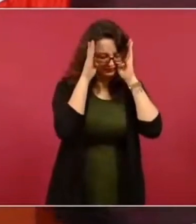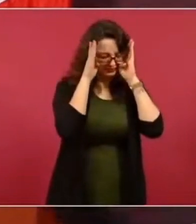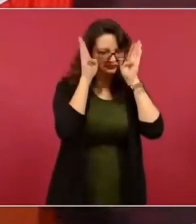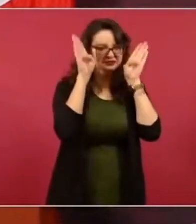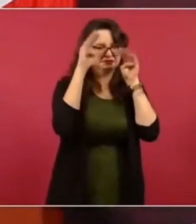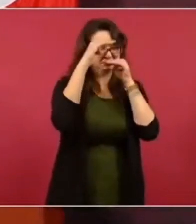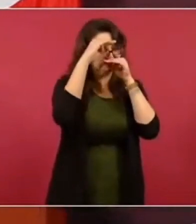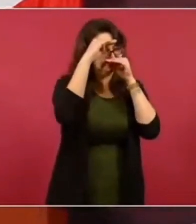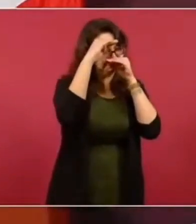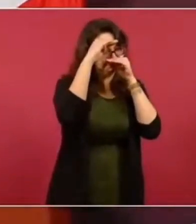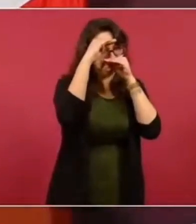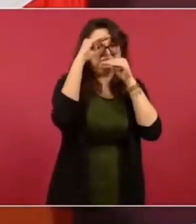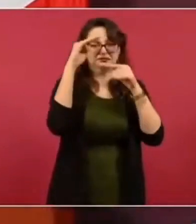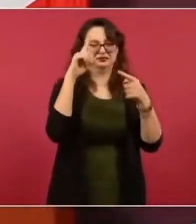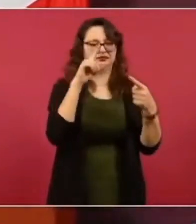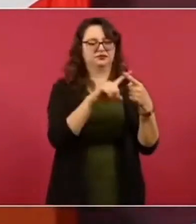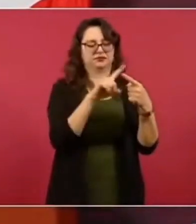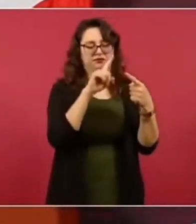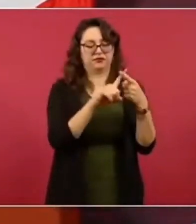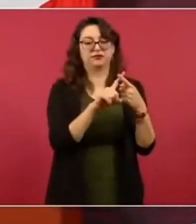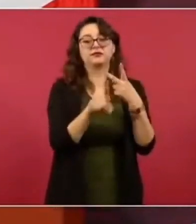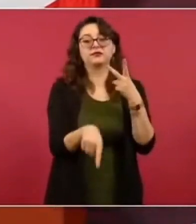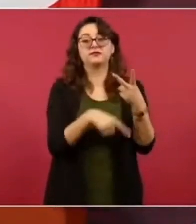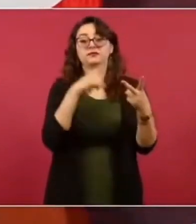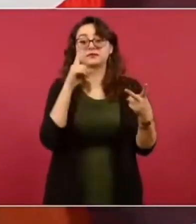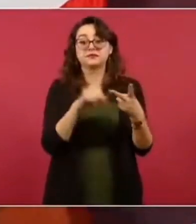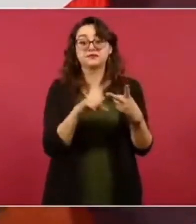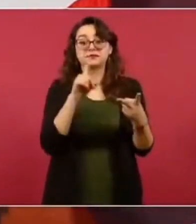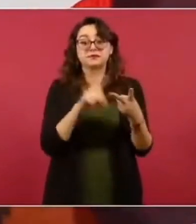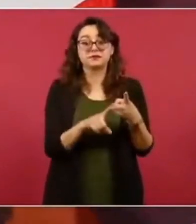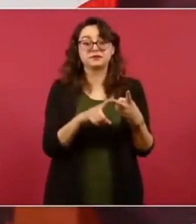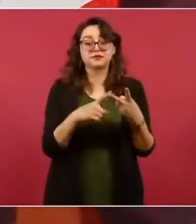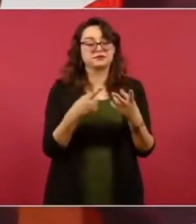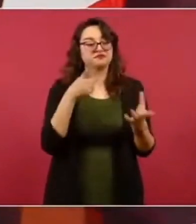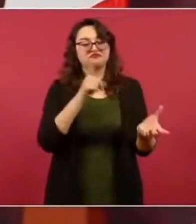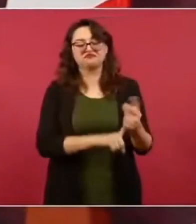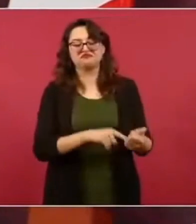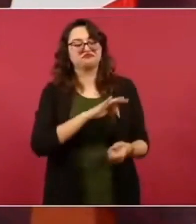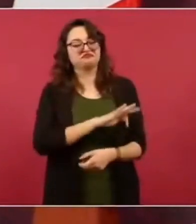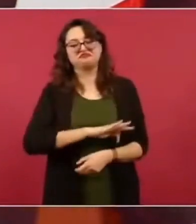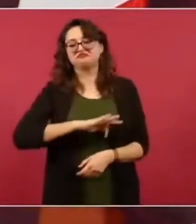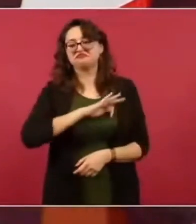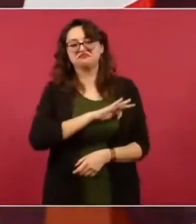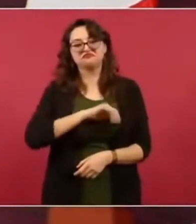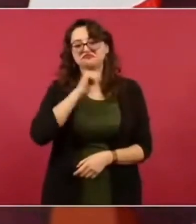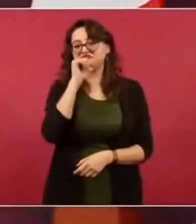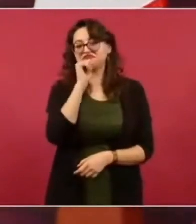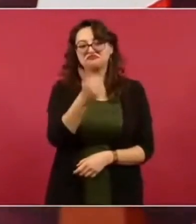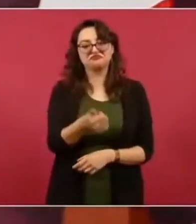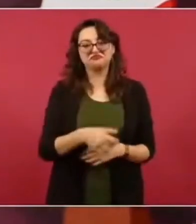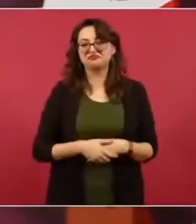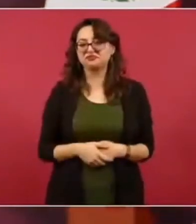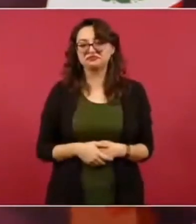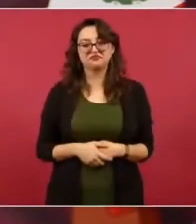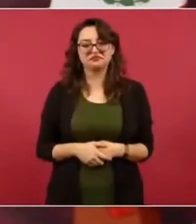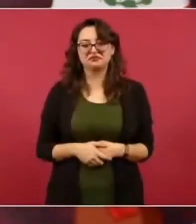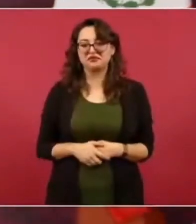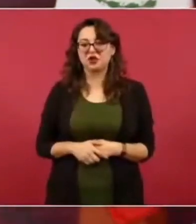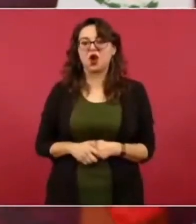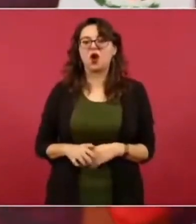a que tienen mucho coraje, no son felices. Uno no debe